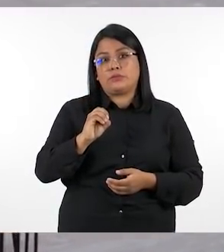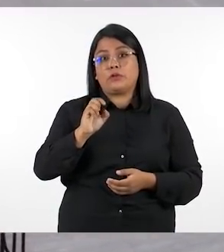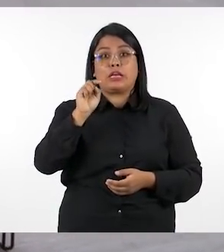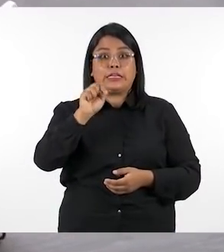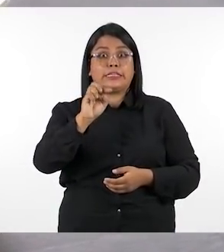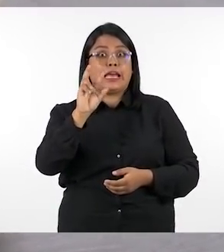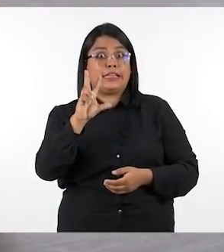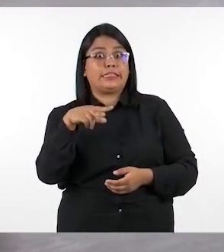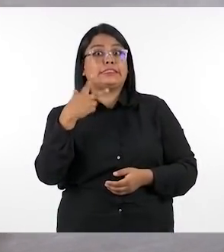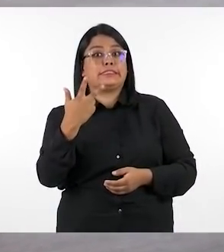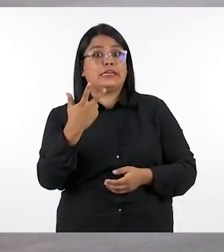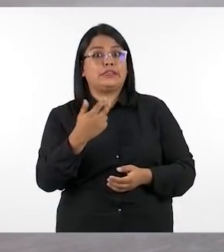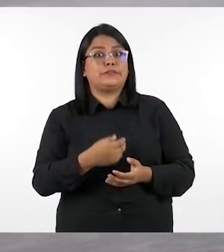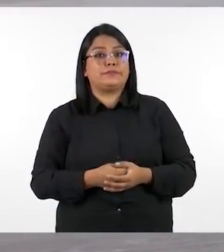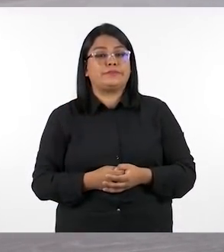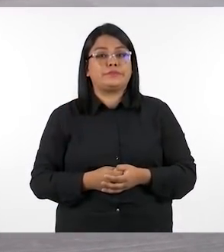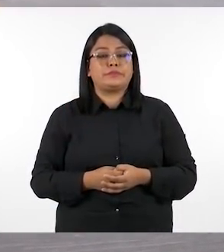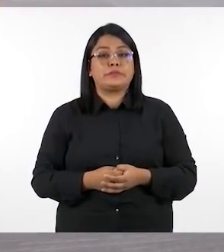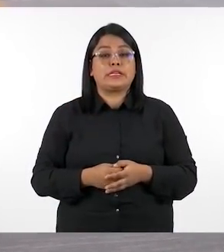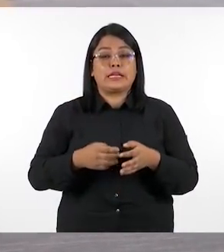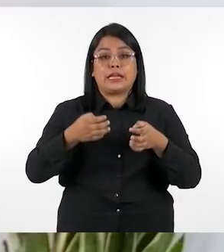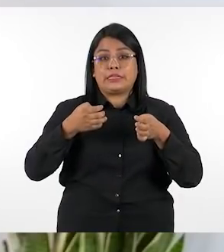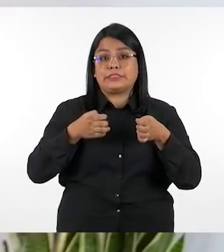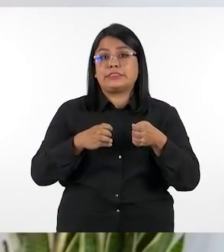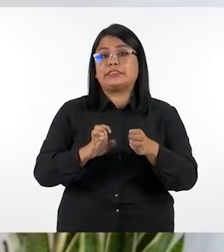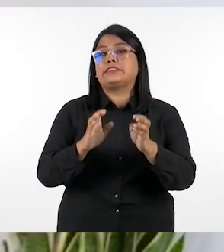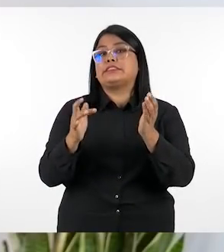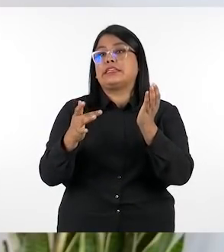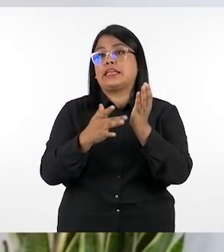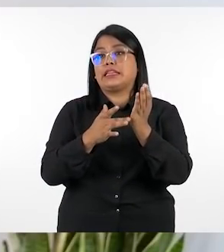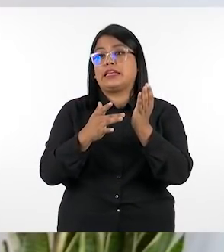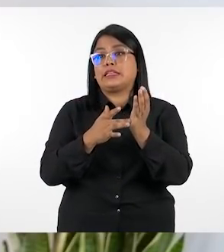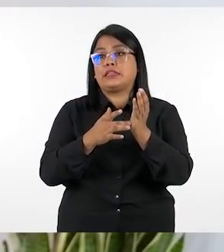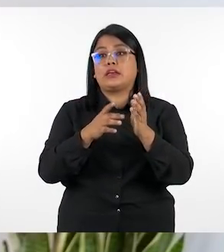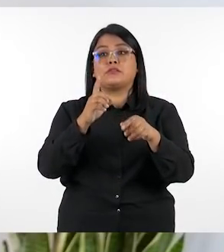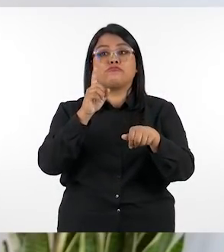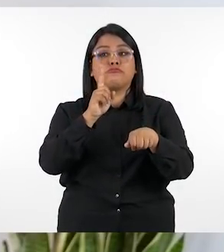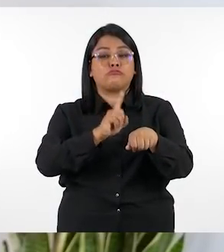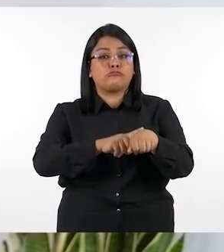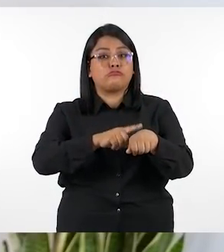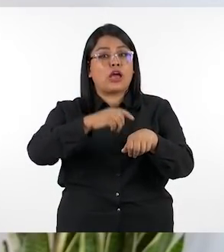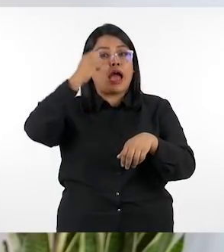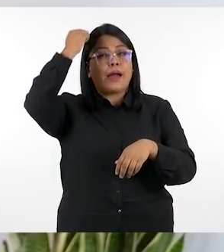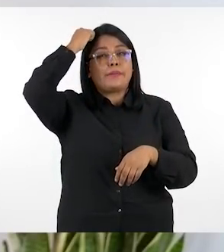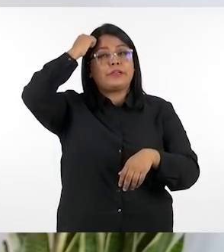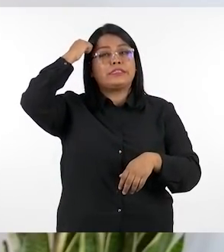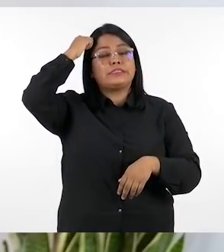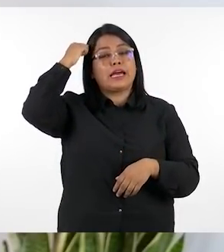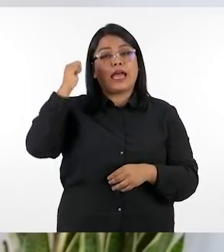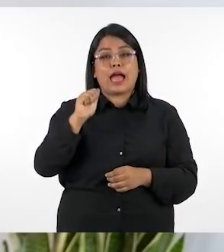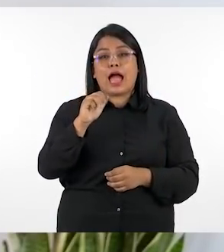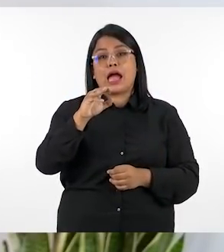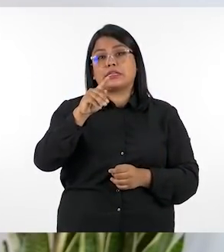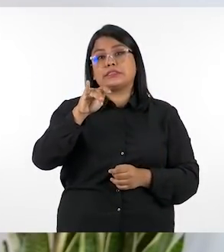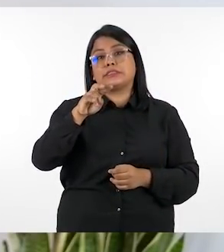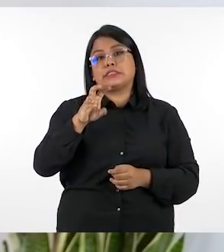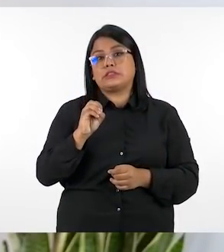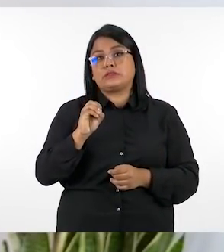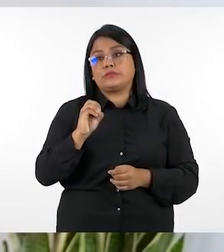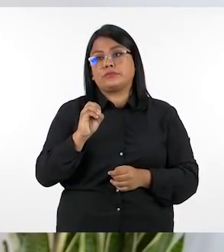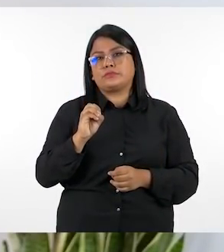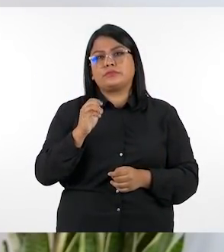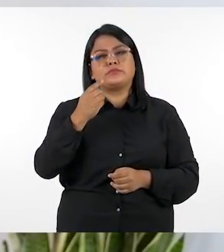es nuestro tercer componente el tercer componente de la estrategia técnica es el tiempo de aprendizaje